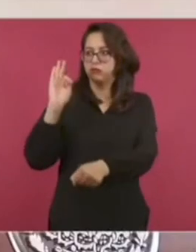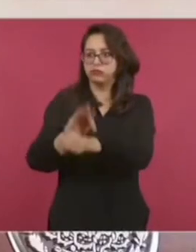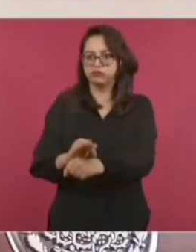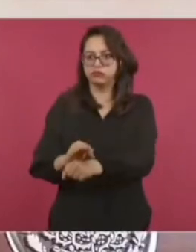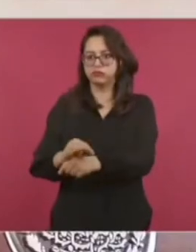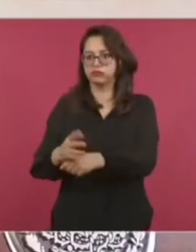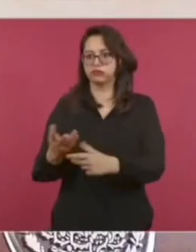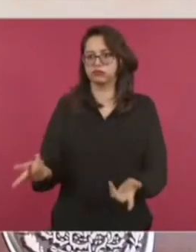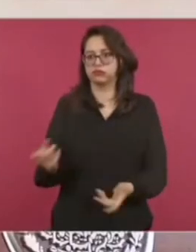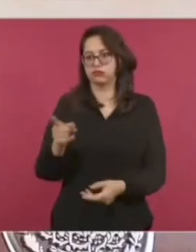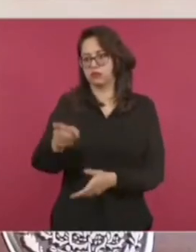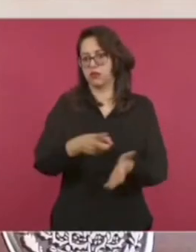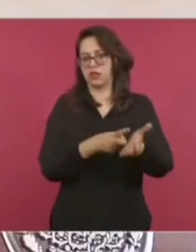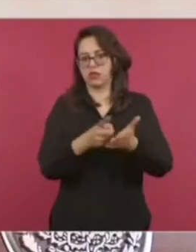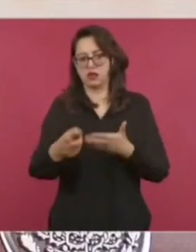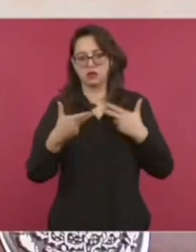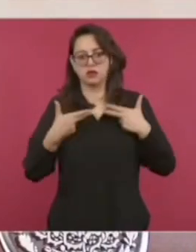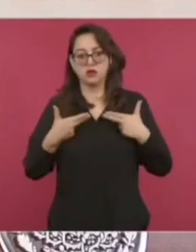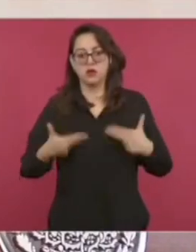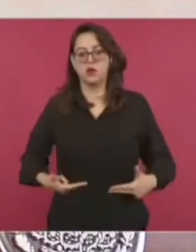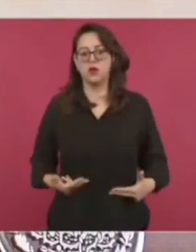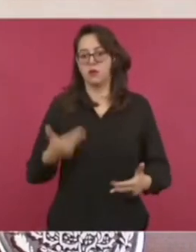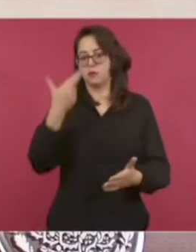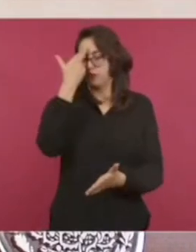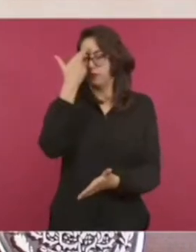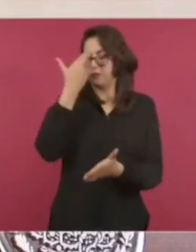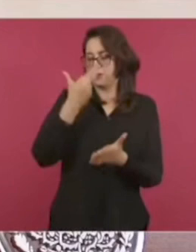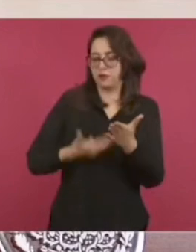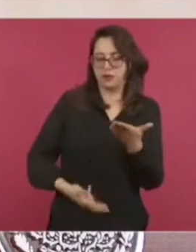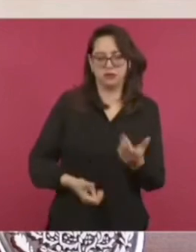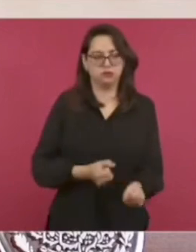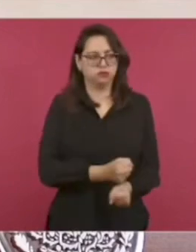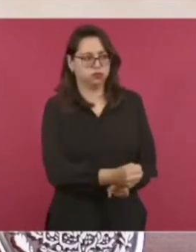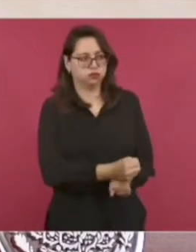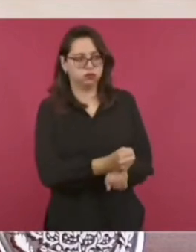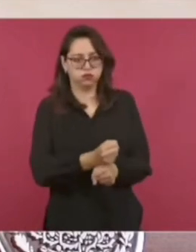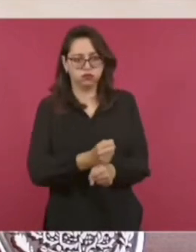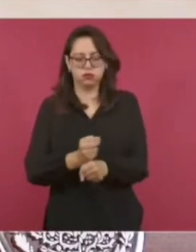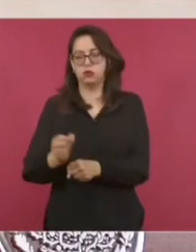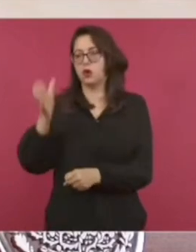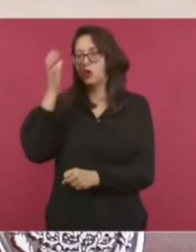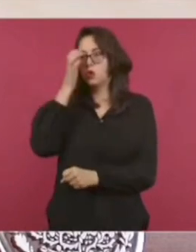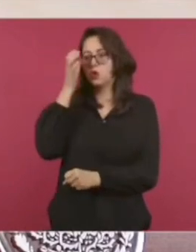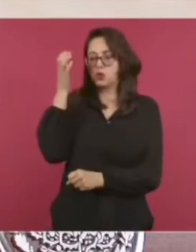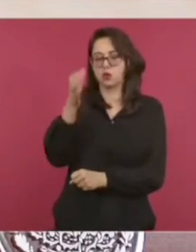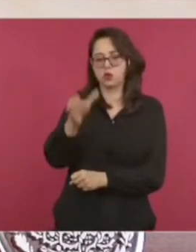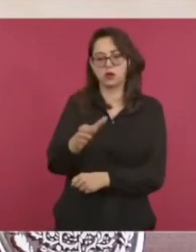a quienes violan derechos humanos, a quienes torturan, nadie.